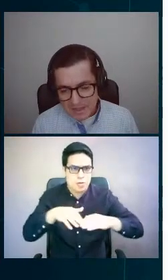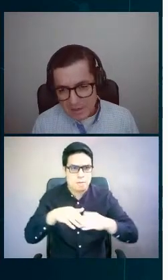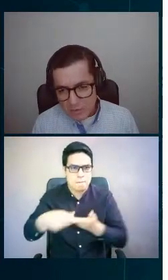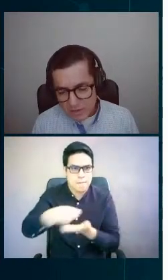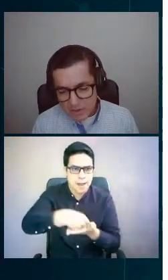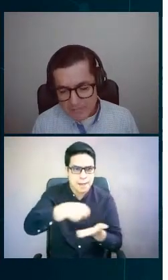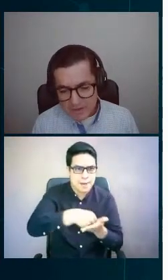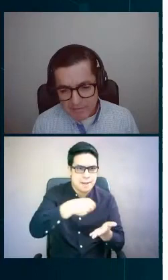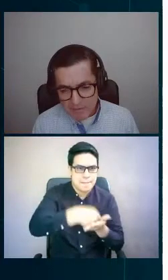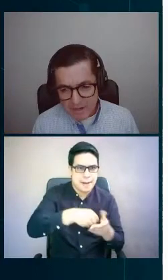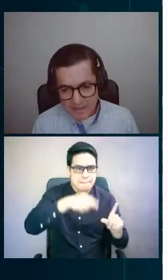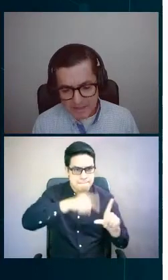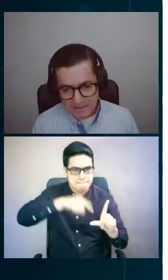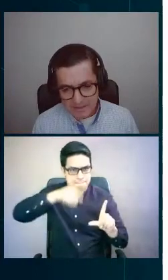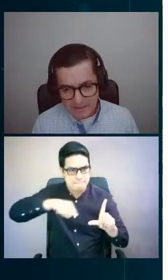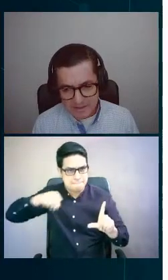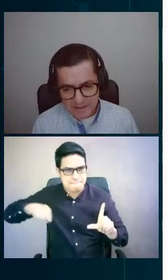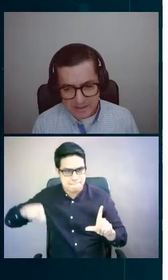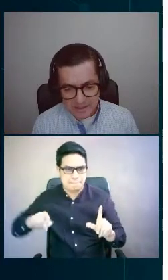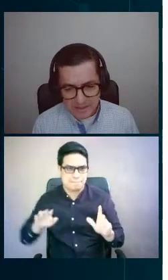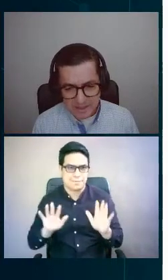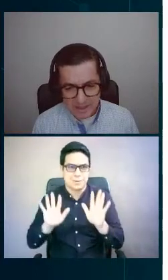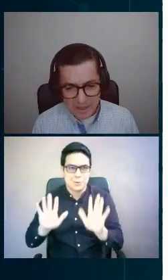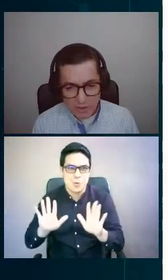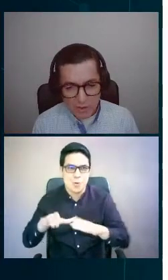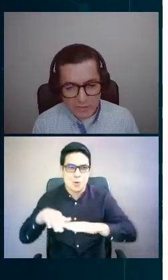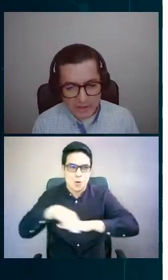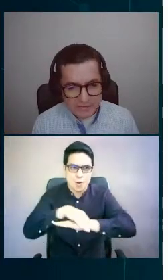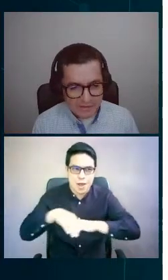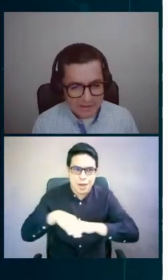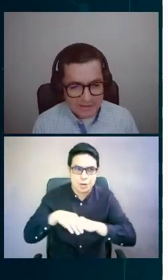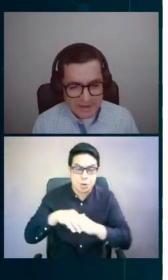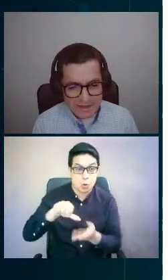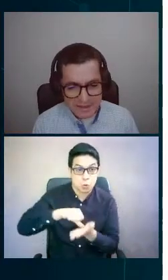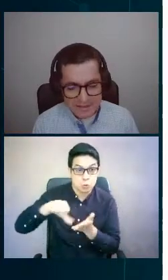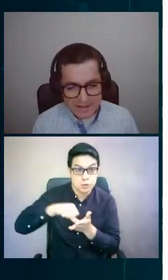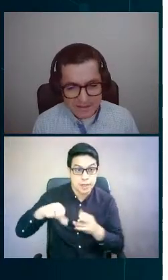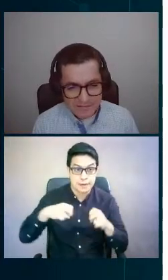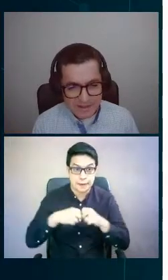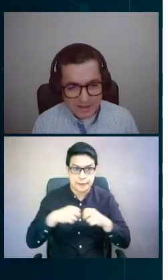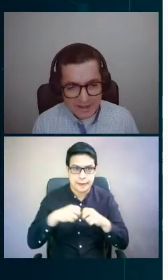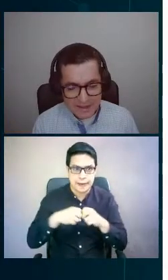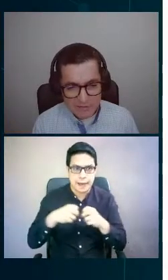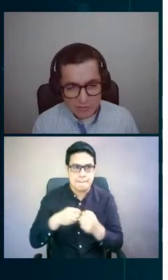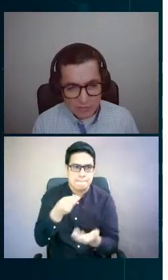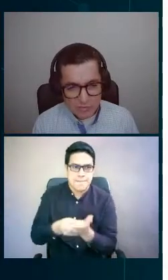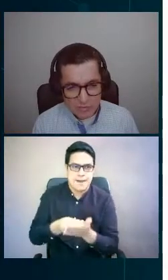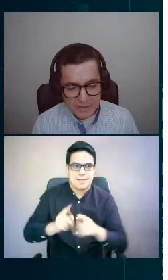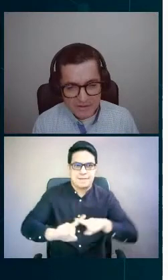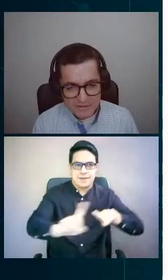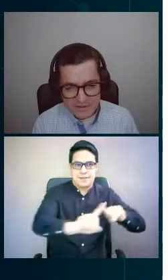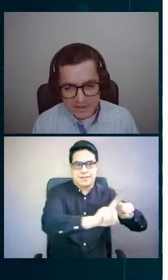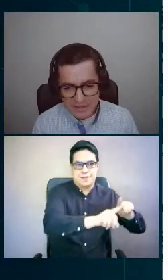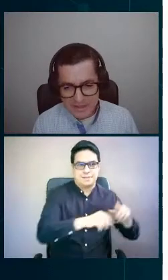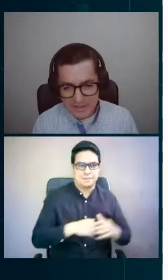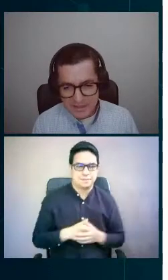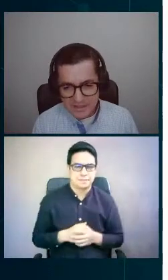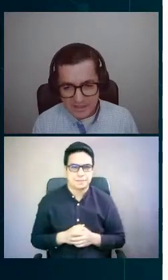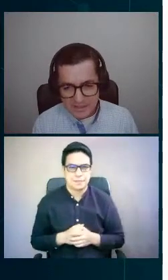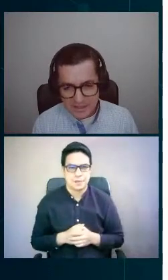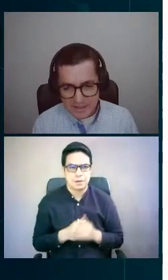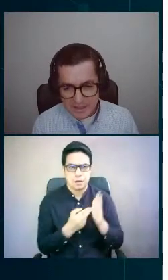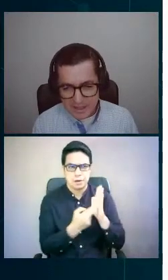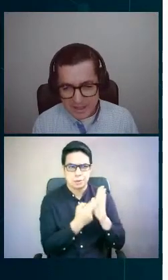incluyendo la tarifa horaria. Lo interesante de esta resolución es que